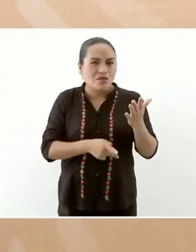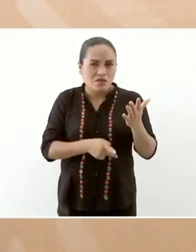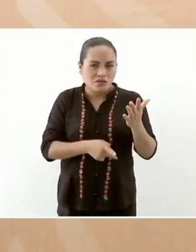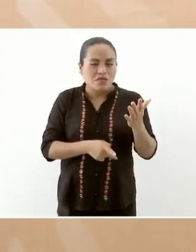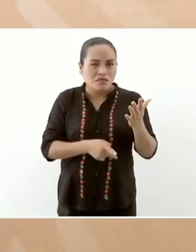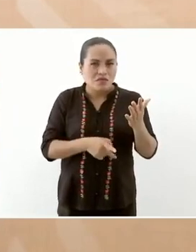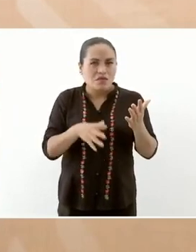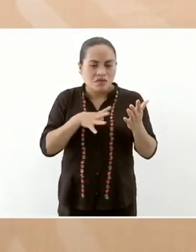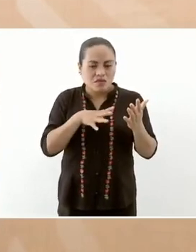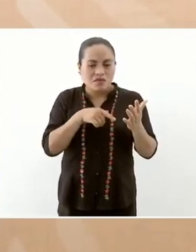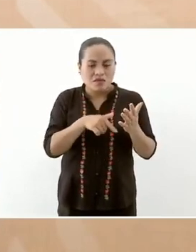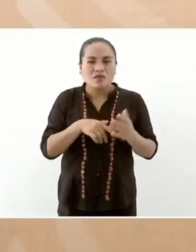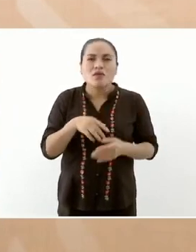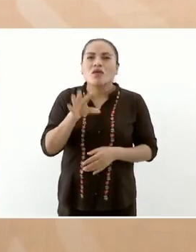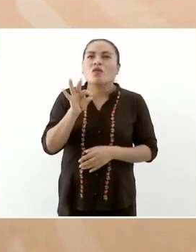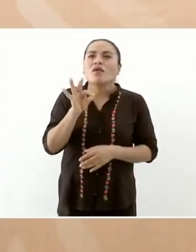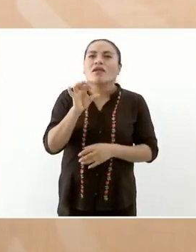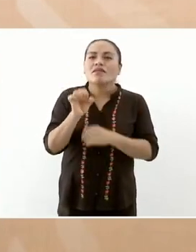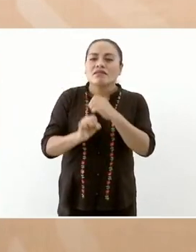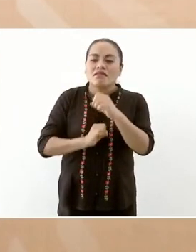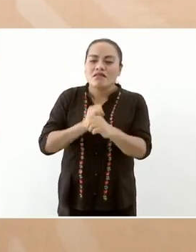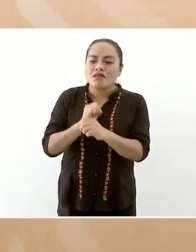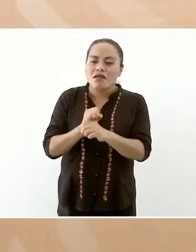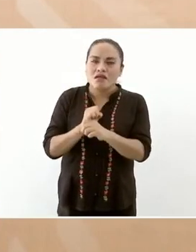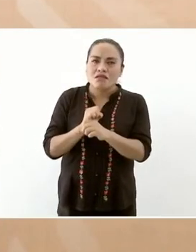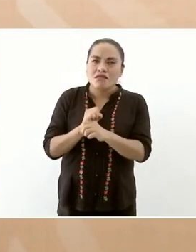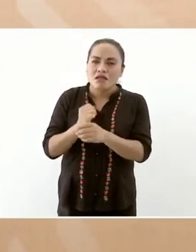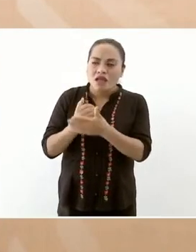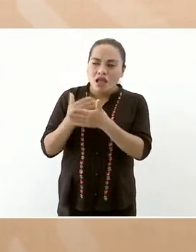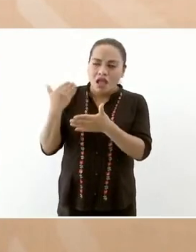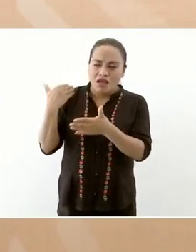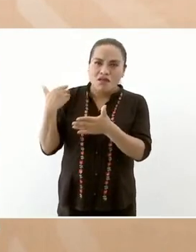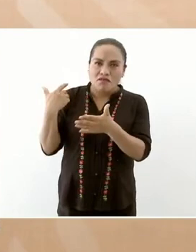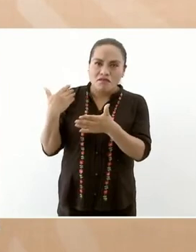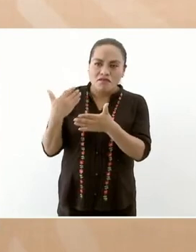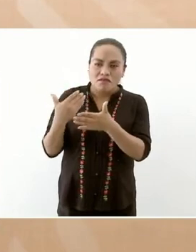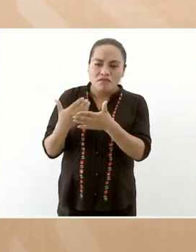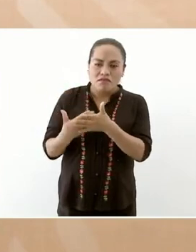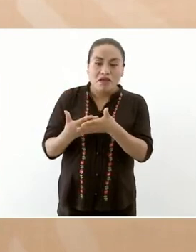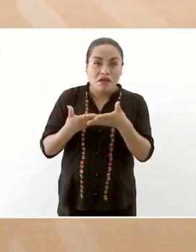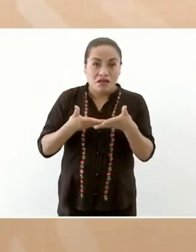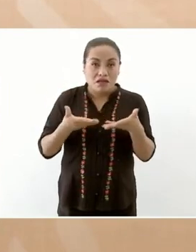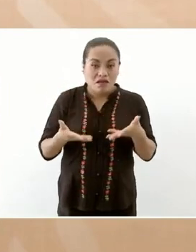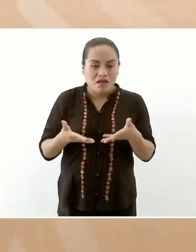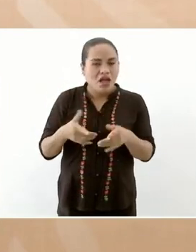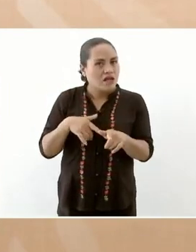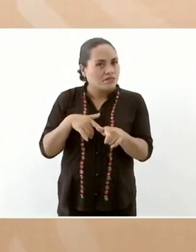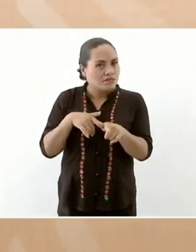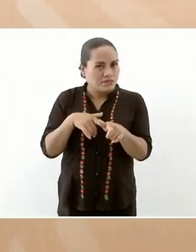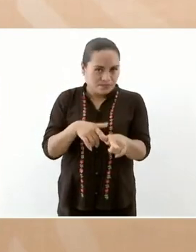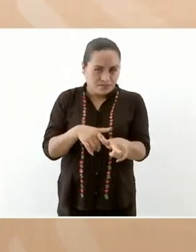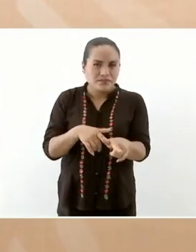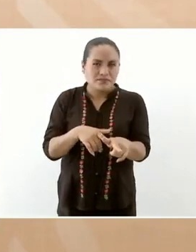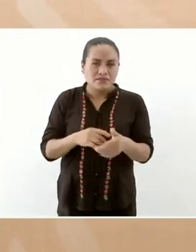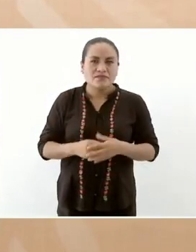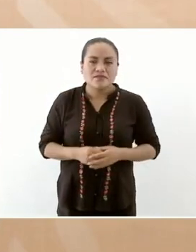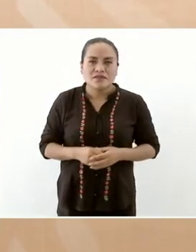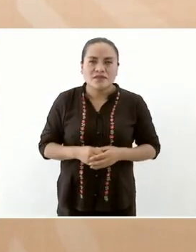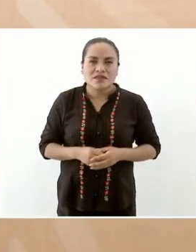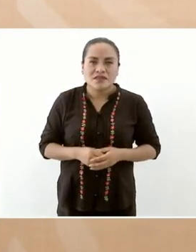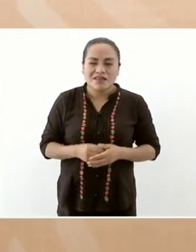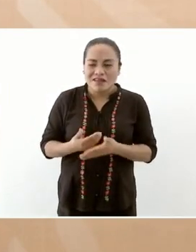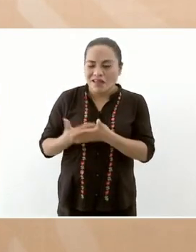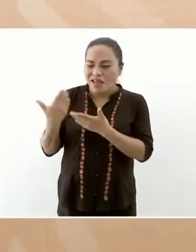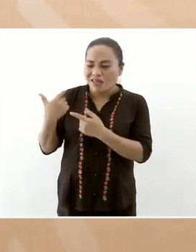tiene más de 40 años y resistió el vendaval del periodo